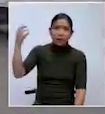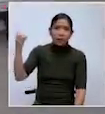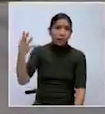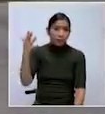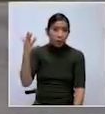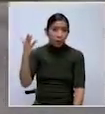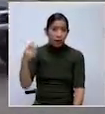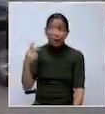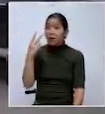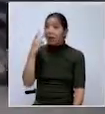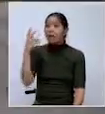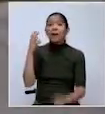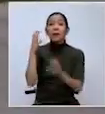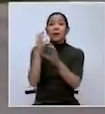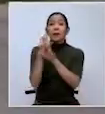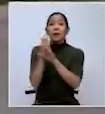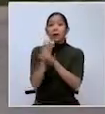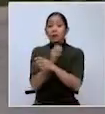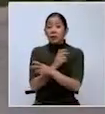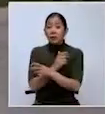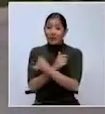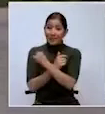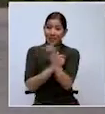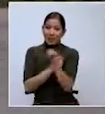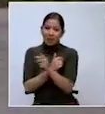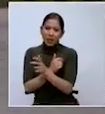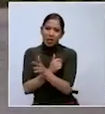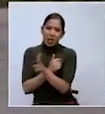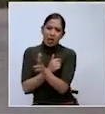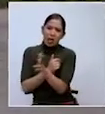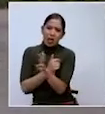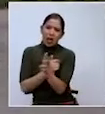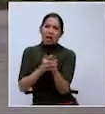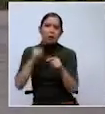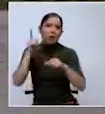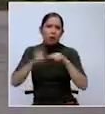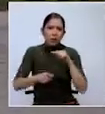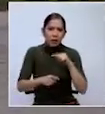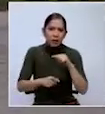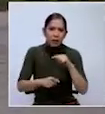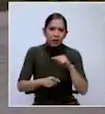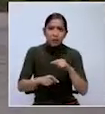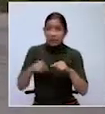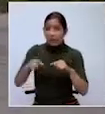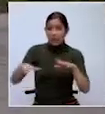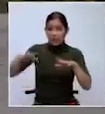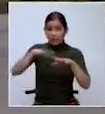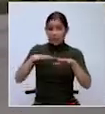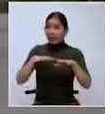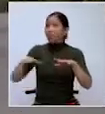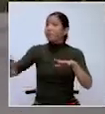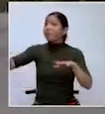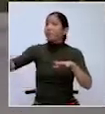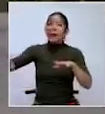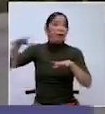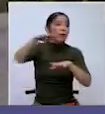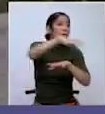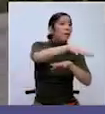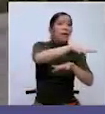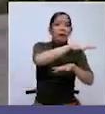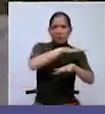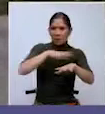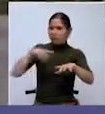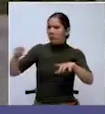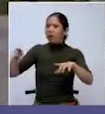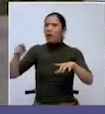le cuesta cruzar para el lado izquierdo. Este es el ingreso a varios barrios en el sector. Es ingreso al barrio Los